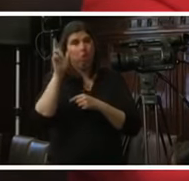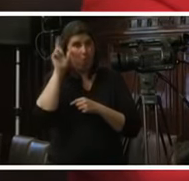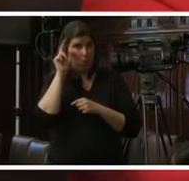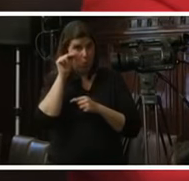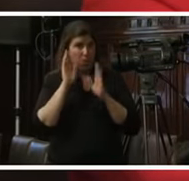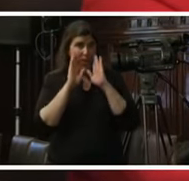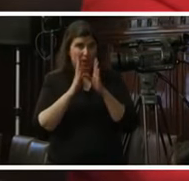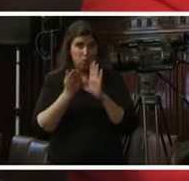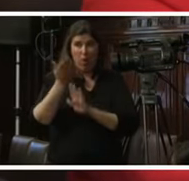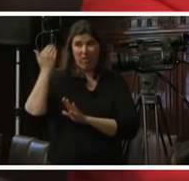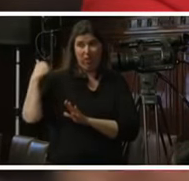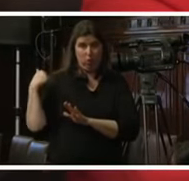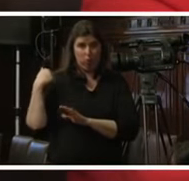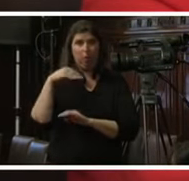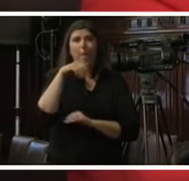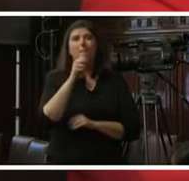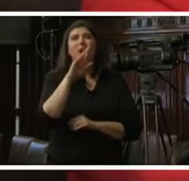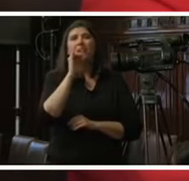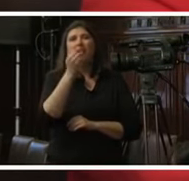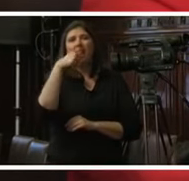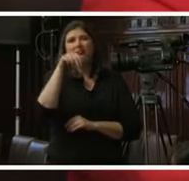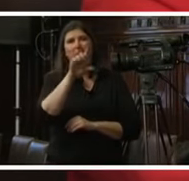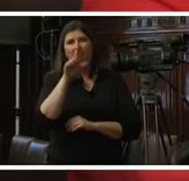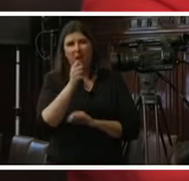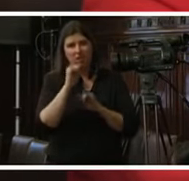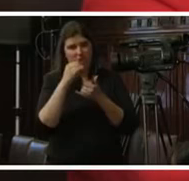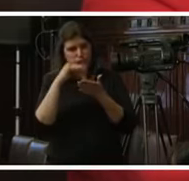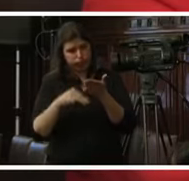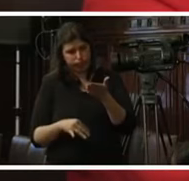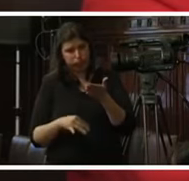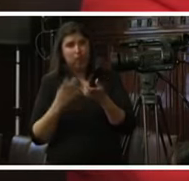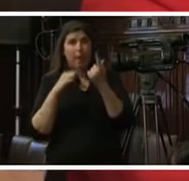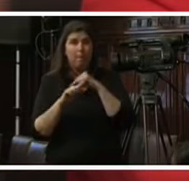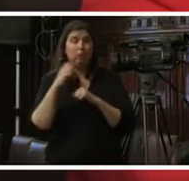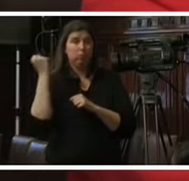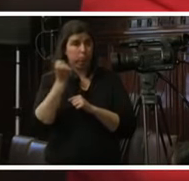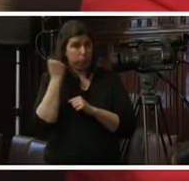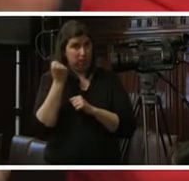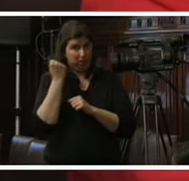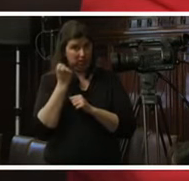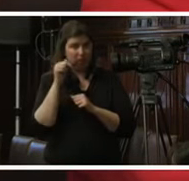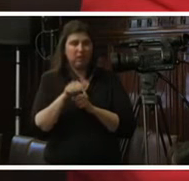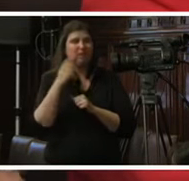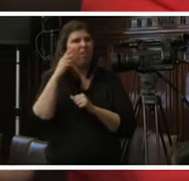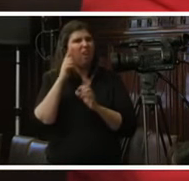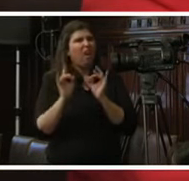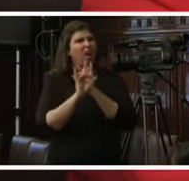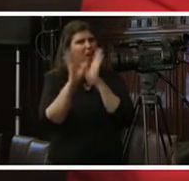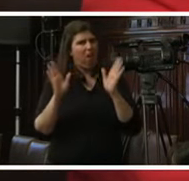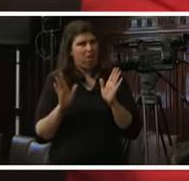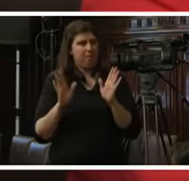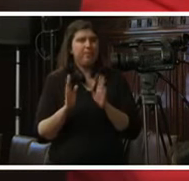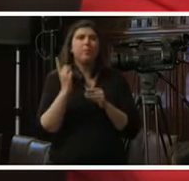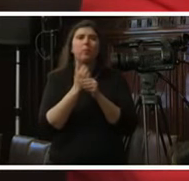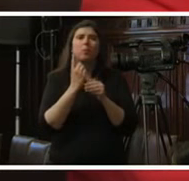caso anterior Marianela ya lo leyó pero entonces creo que es importante dejar esta idea presente el